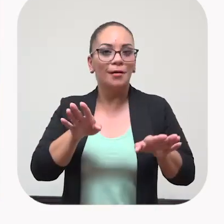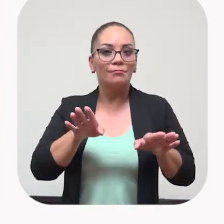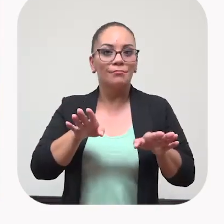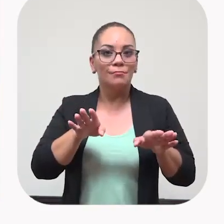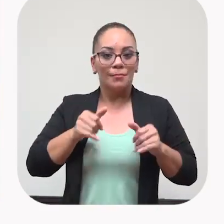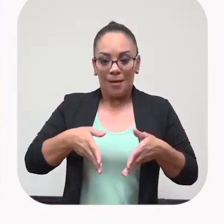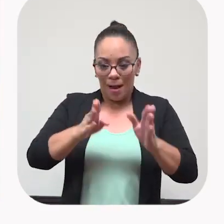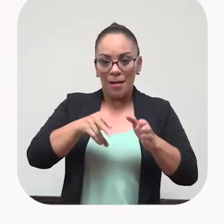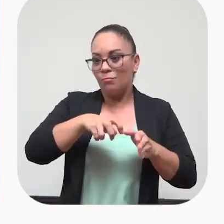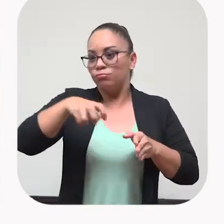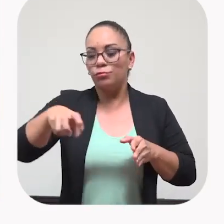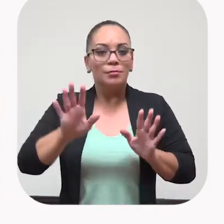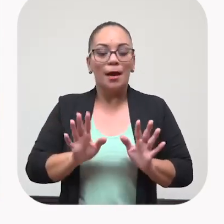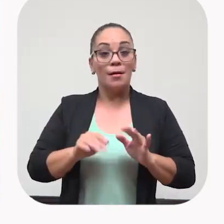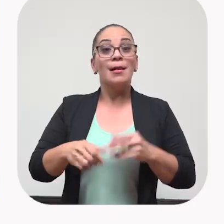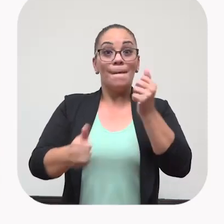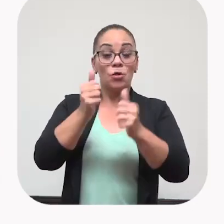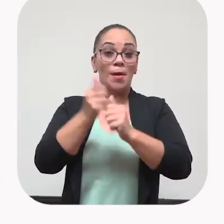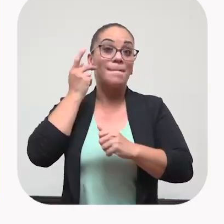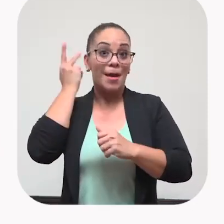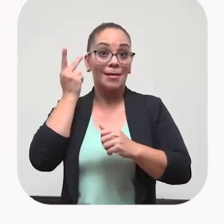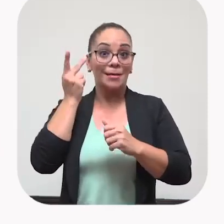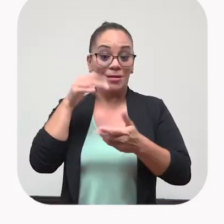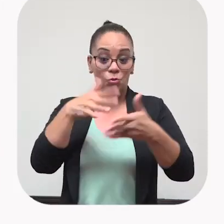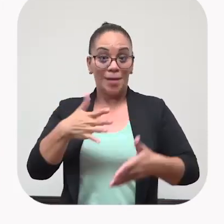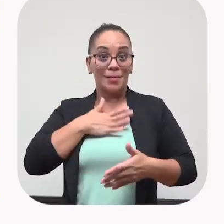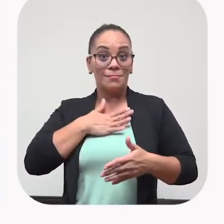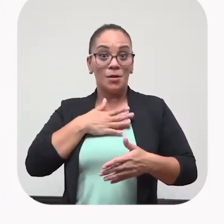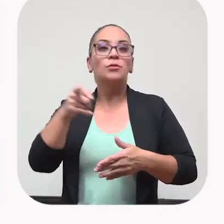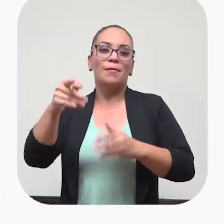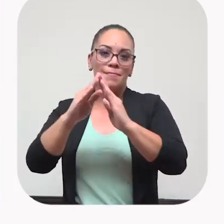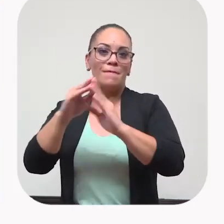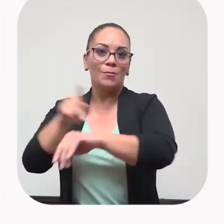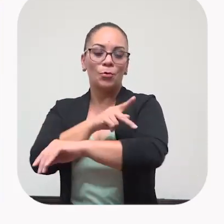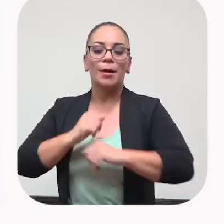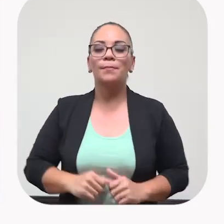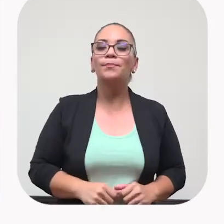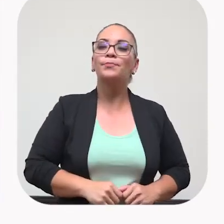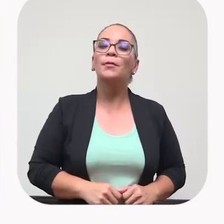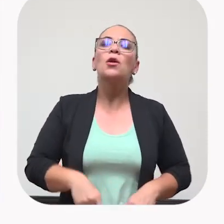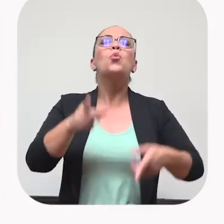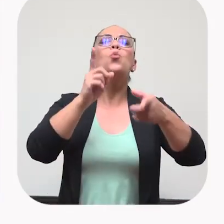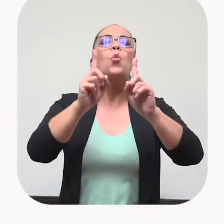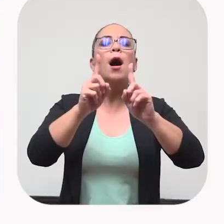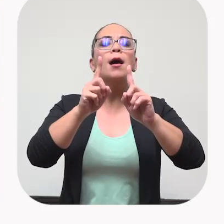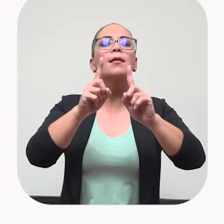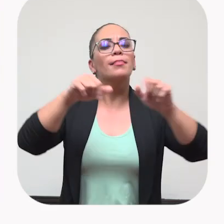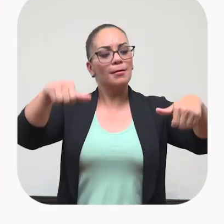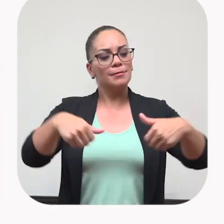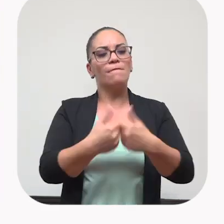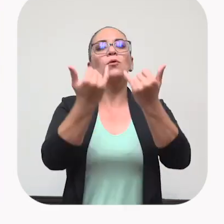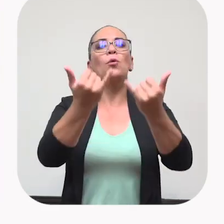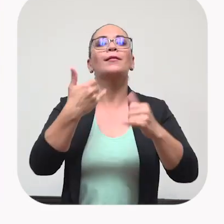calle del Kinder, todos los papitos, la mayoría de los papitos que tenemos nosotros son papás de ahí, mamitas de ahí. ¿Y cuál es el desafío hoy de las